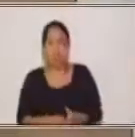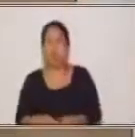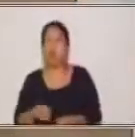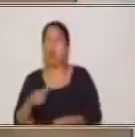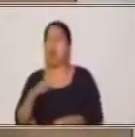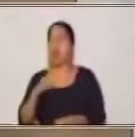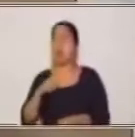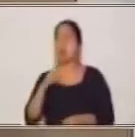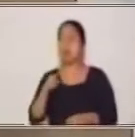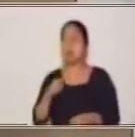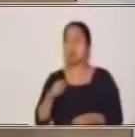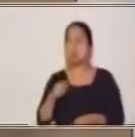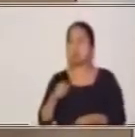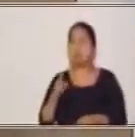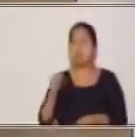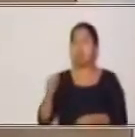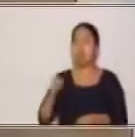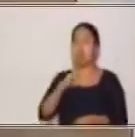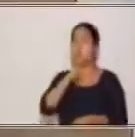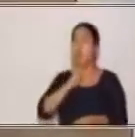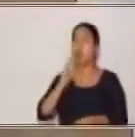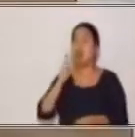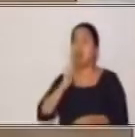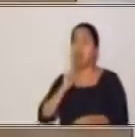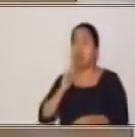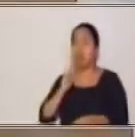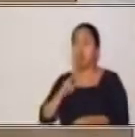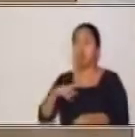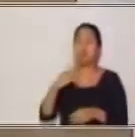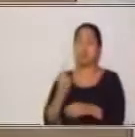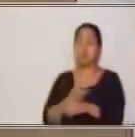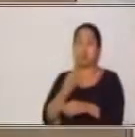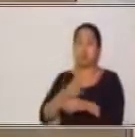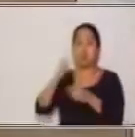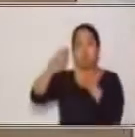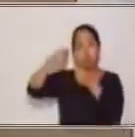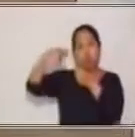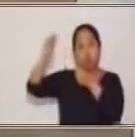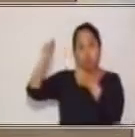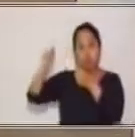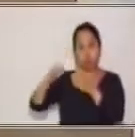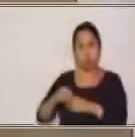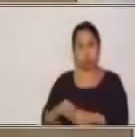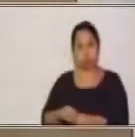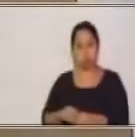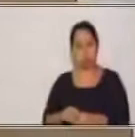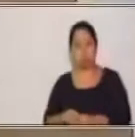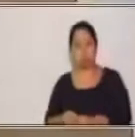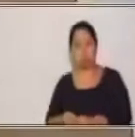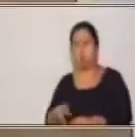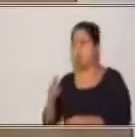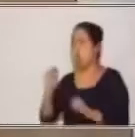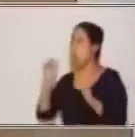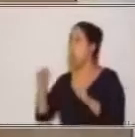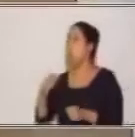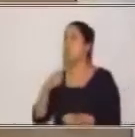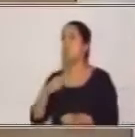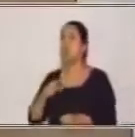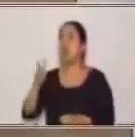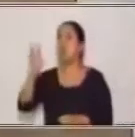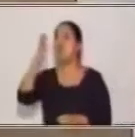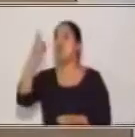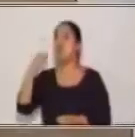cuenta, con el verbo estamos utilizando una tilde. No podemos decir vos tienes,